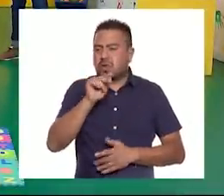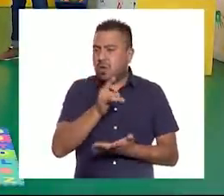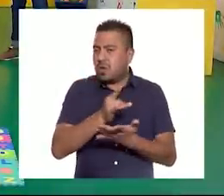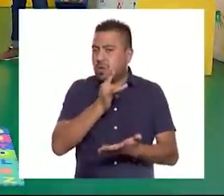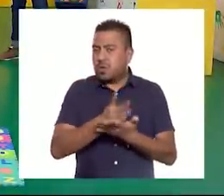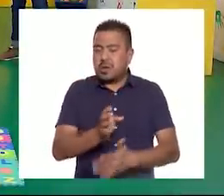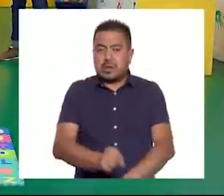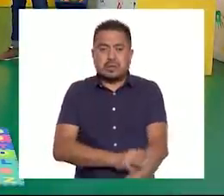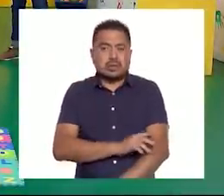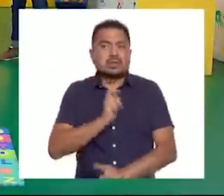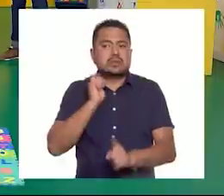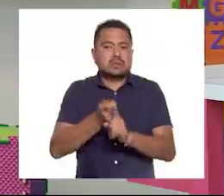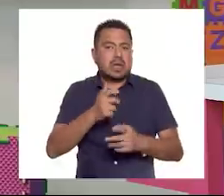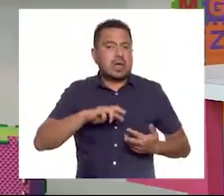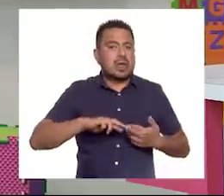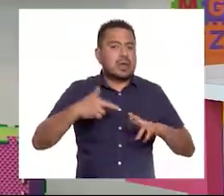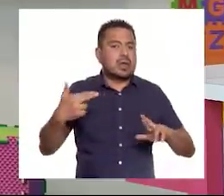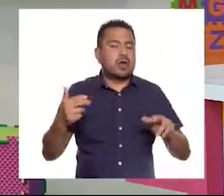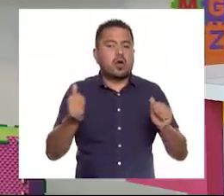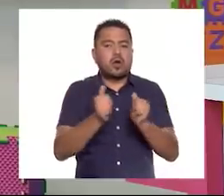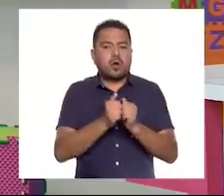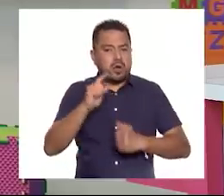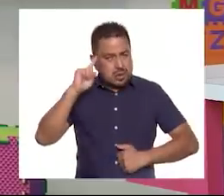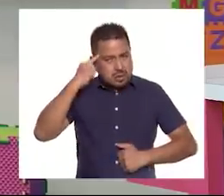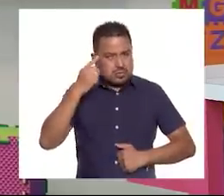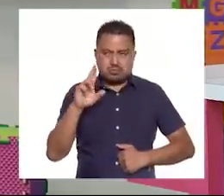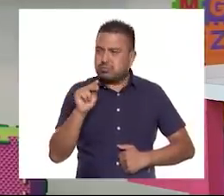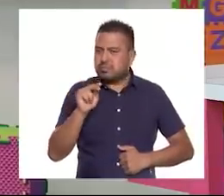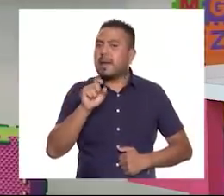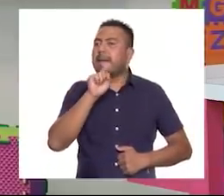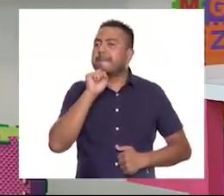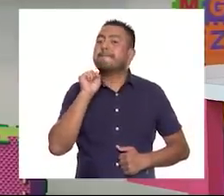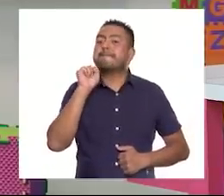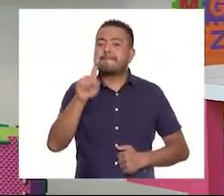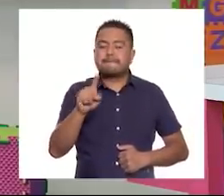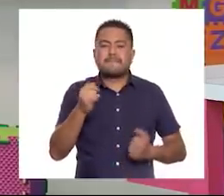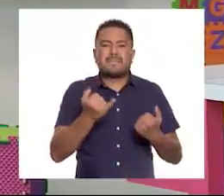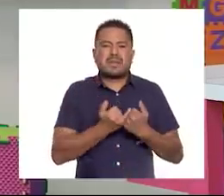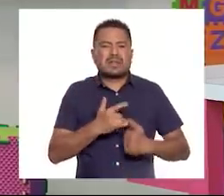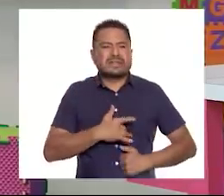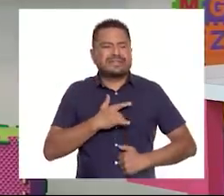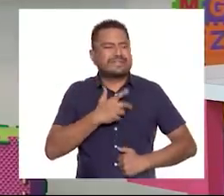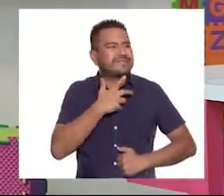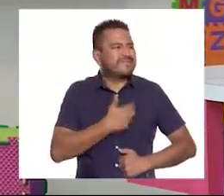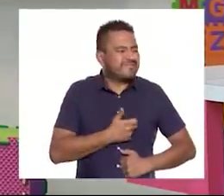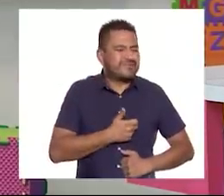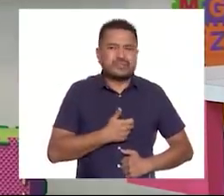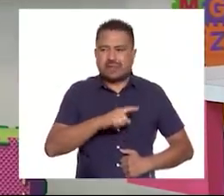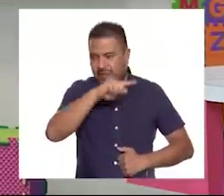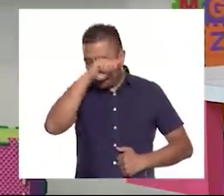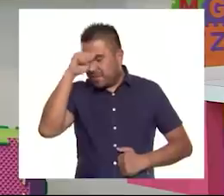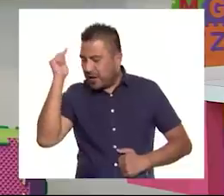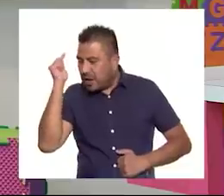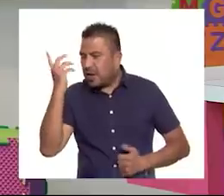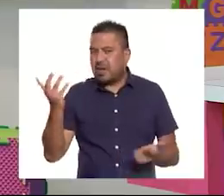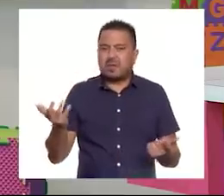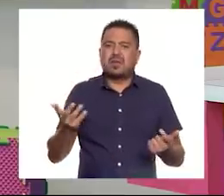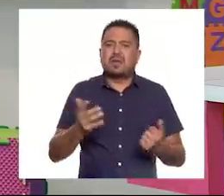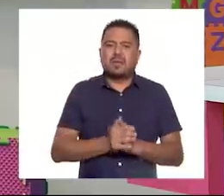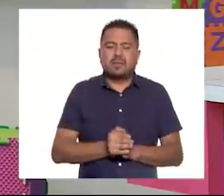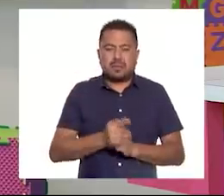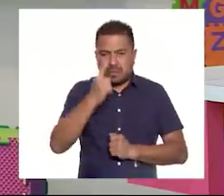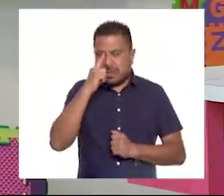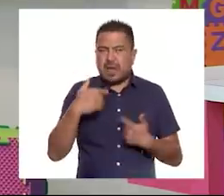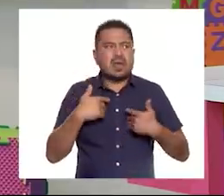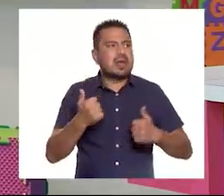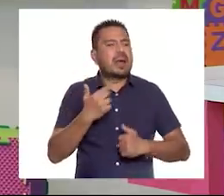única emoción que se relaciona con el enojo. También está el disgusto, el enfado. Y